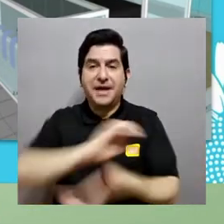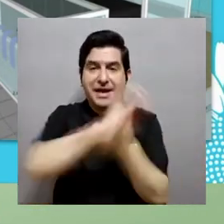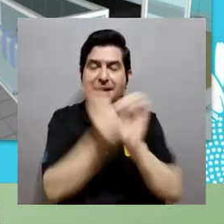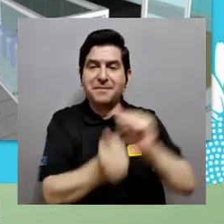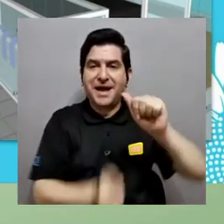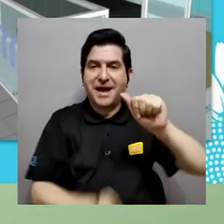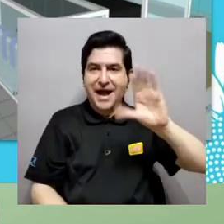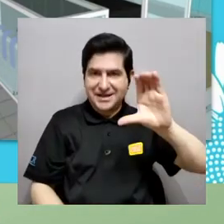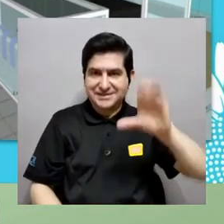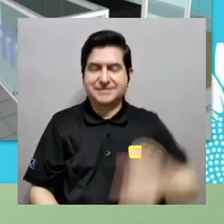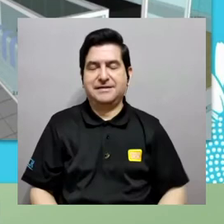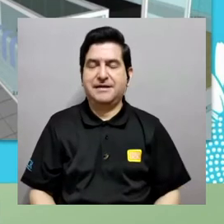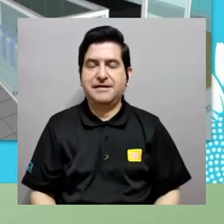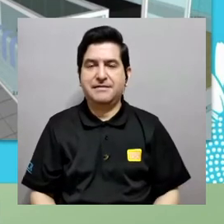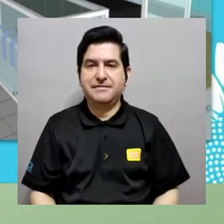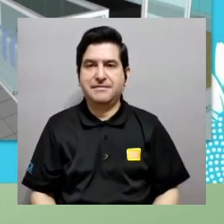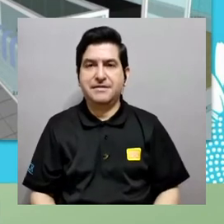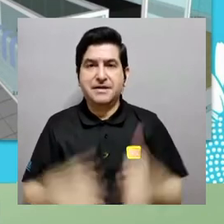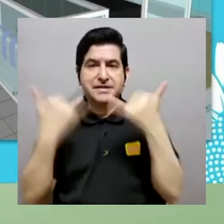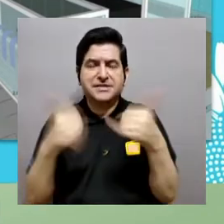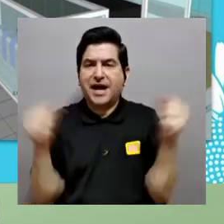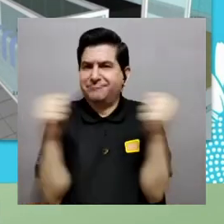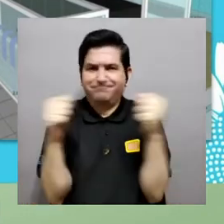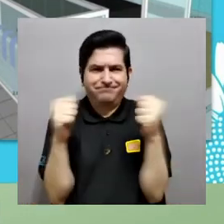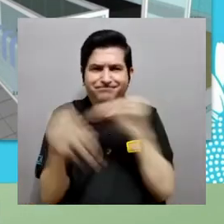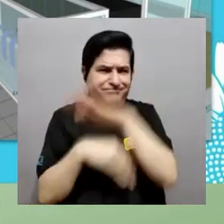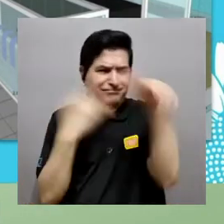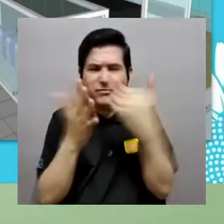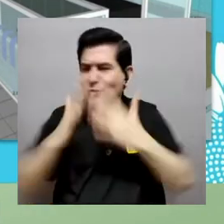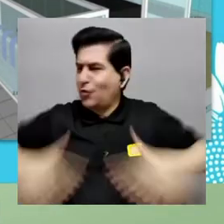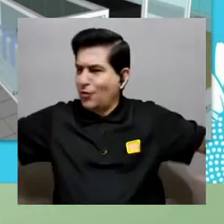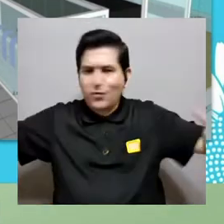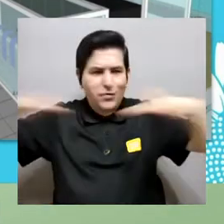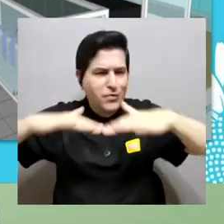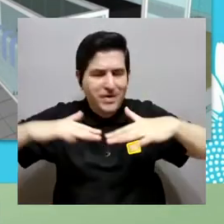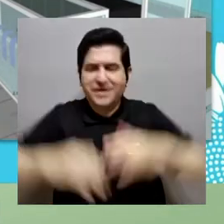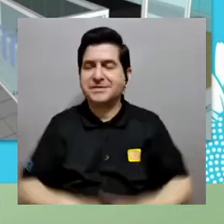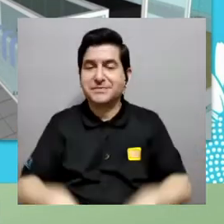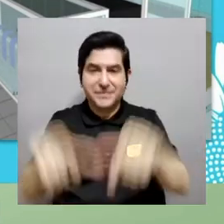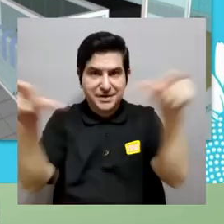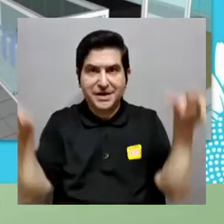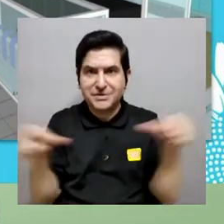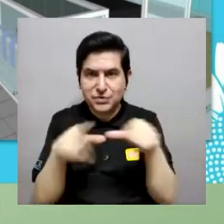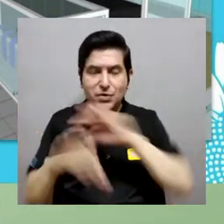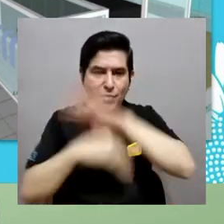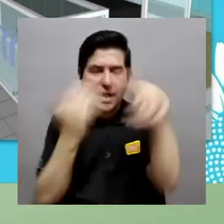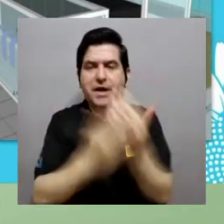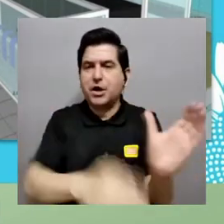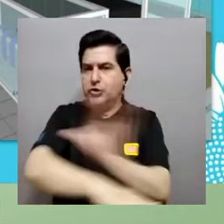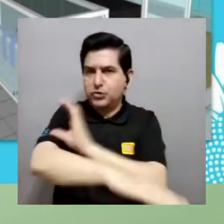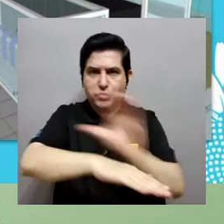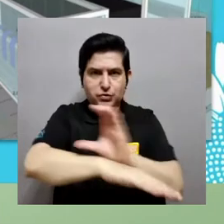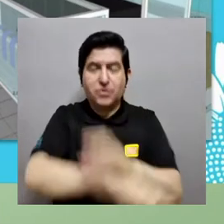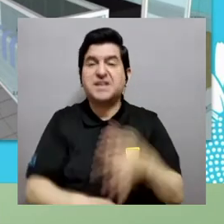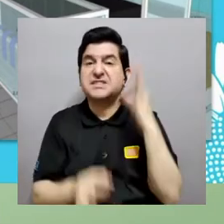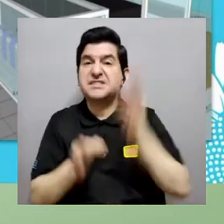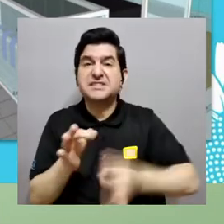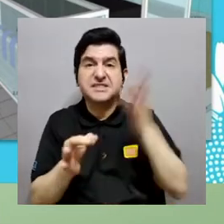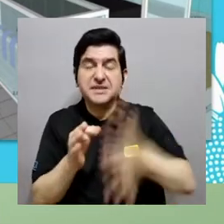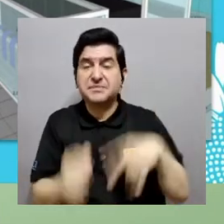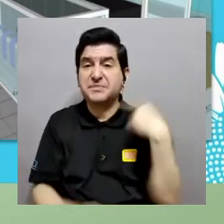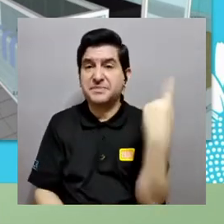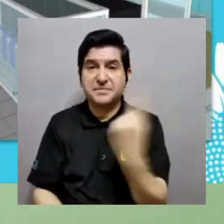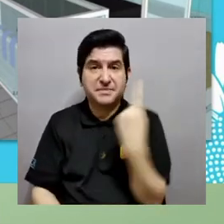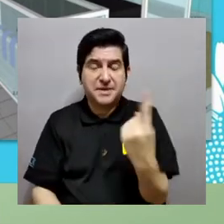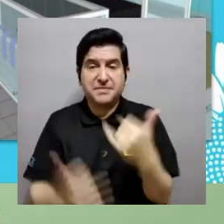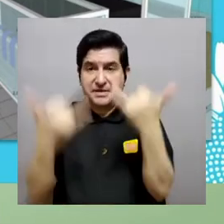Bueno, por cierto, esto también, la eficiencia se están reemplazando los aires acondicionados en lugar de en lugar de refrigerar todo el ambiente de todo